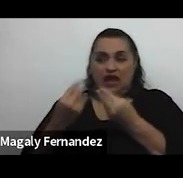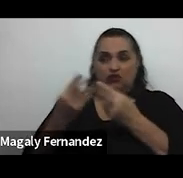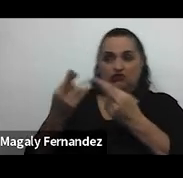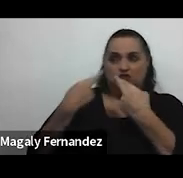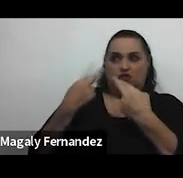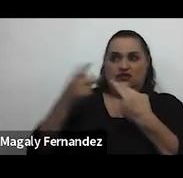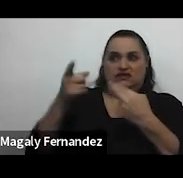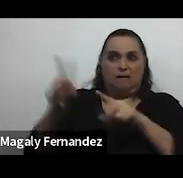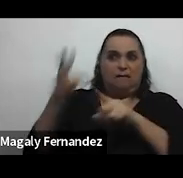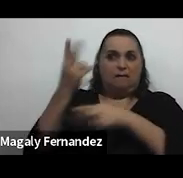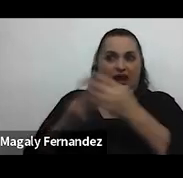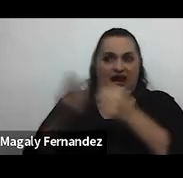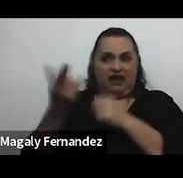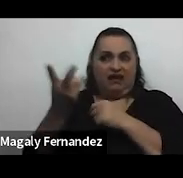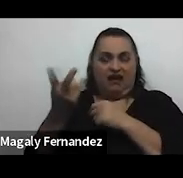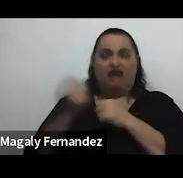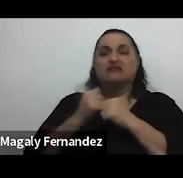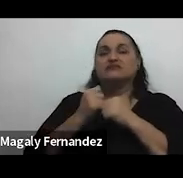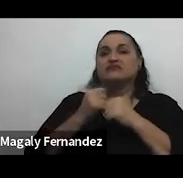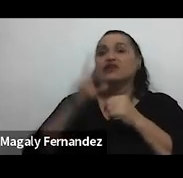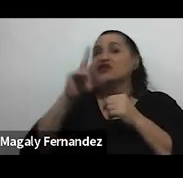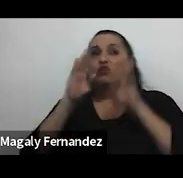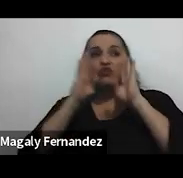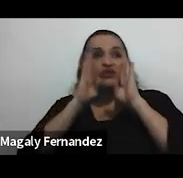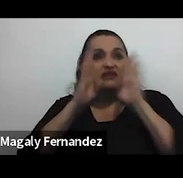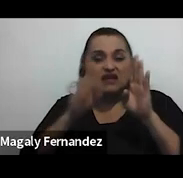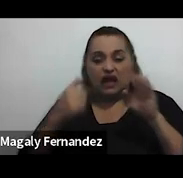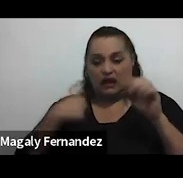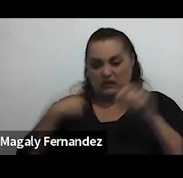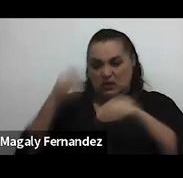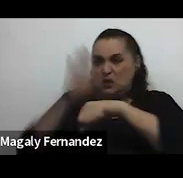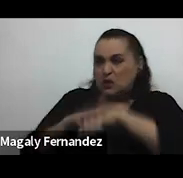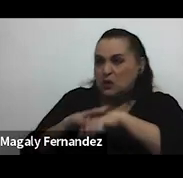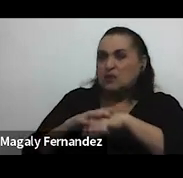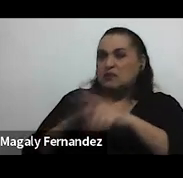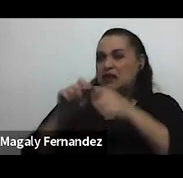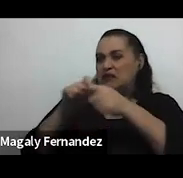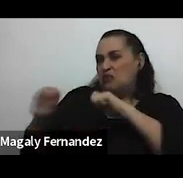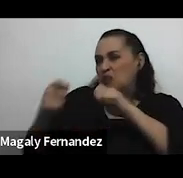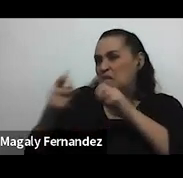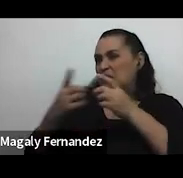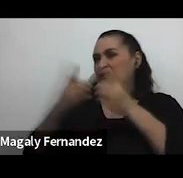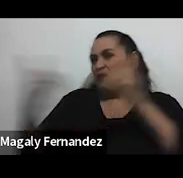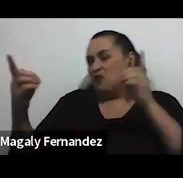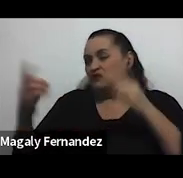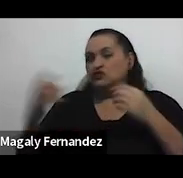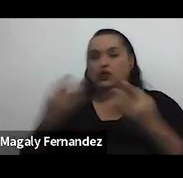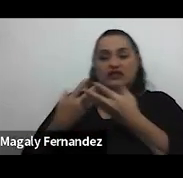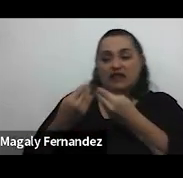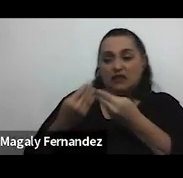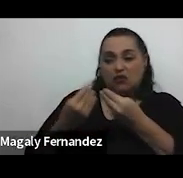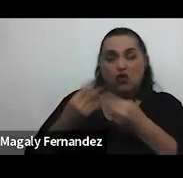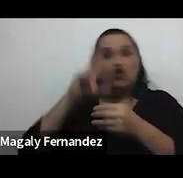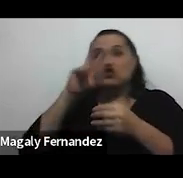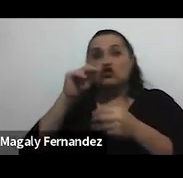miedos a no ser atendida o ser culpabilizada por esa ruptura un temor a no encontrar